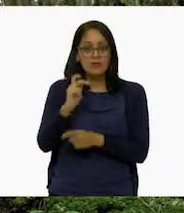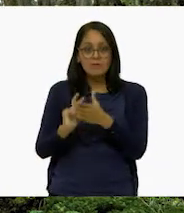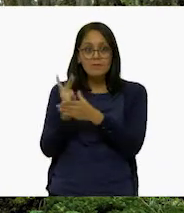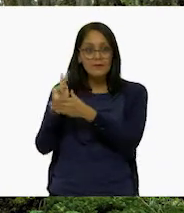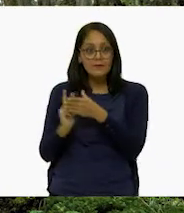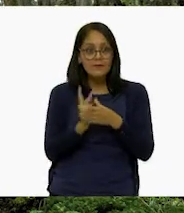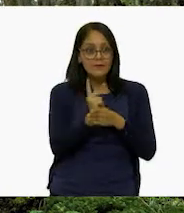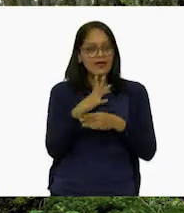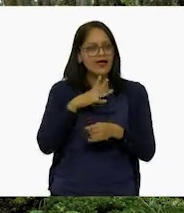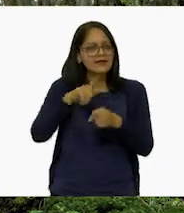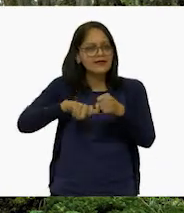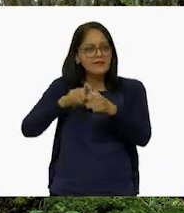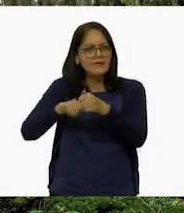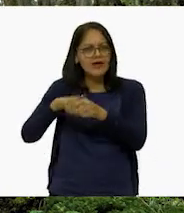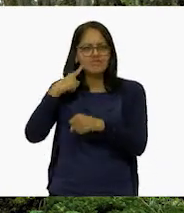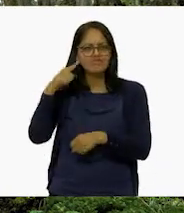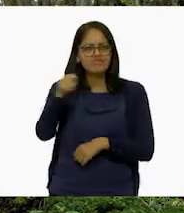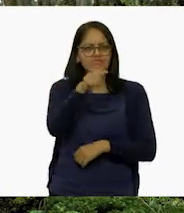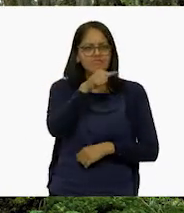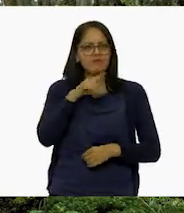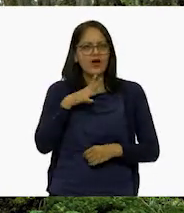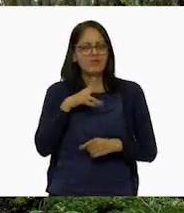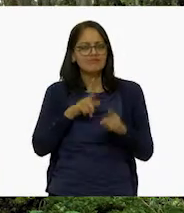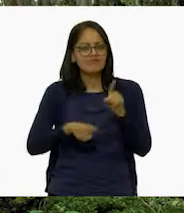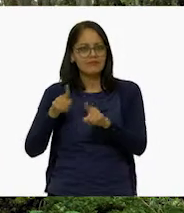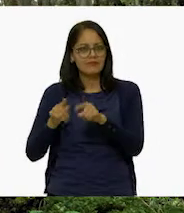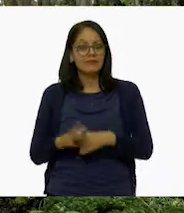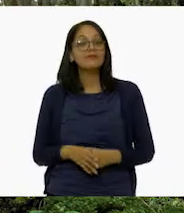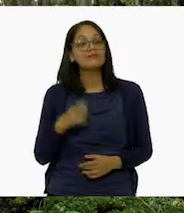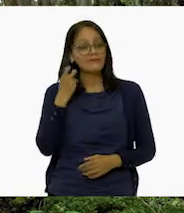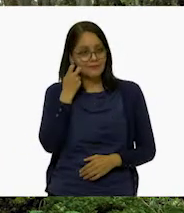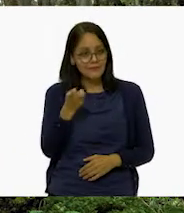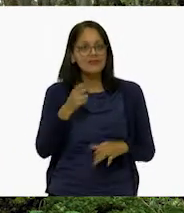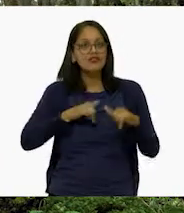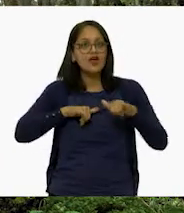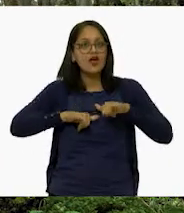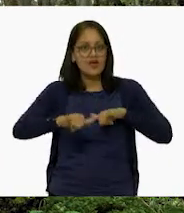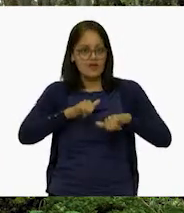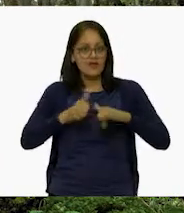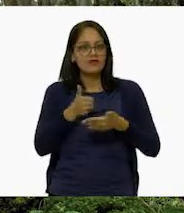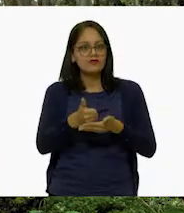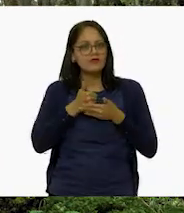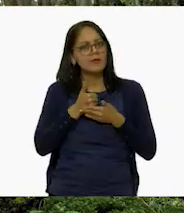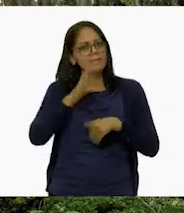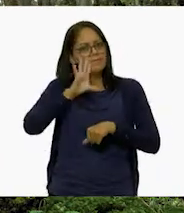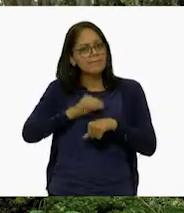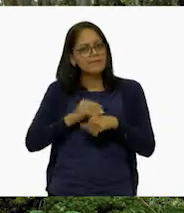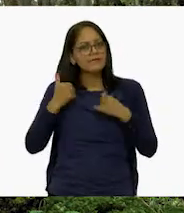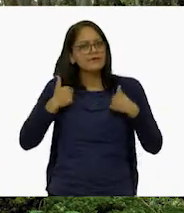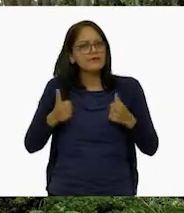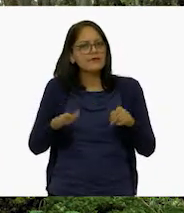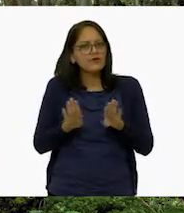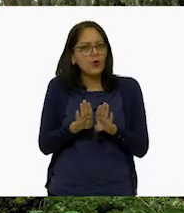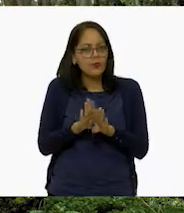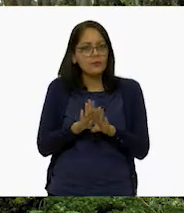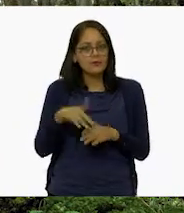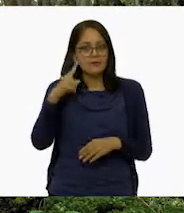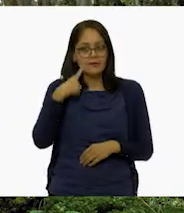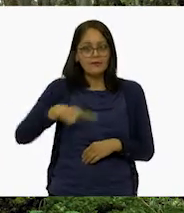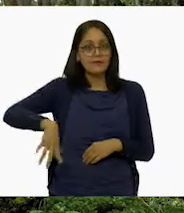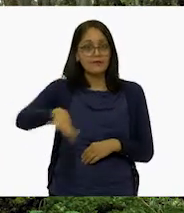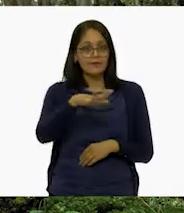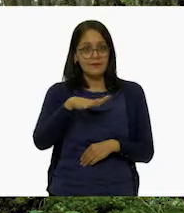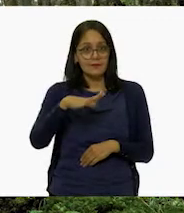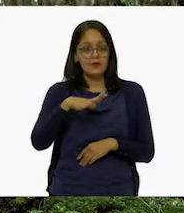y animales? Sí. La geografía nos permite entender cómo se conforman esas relaciones